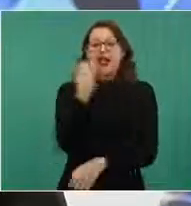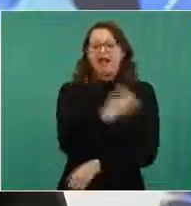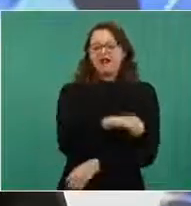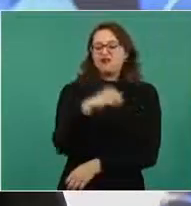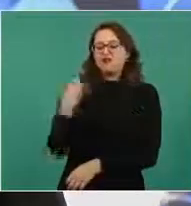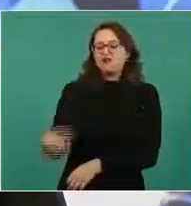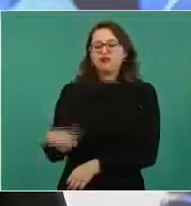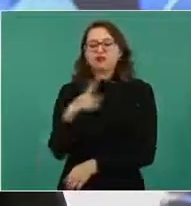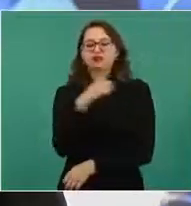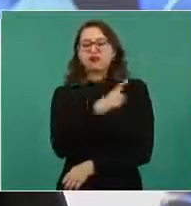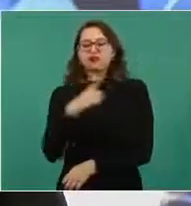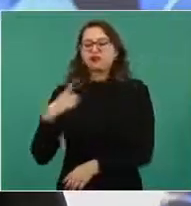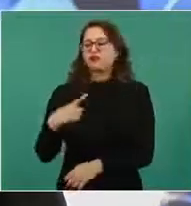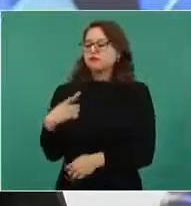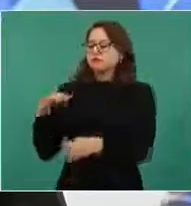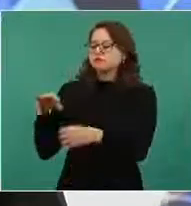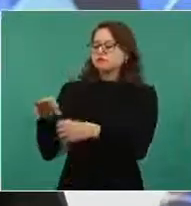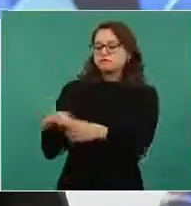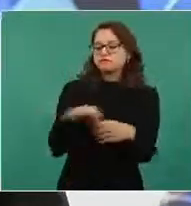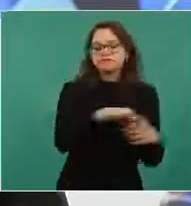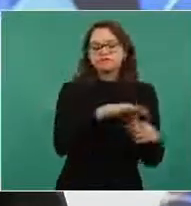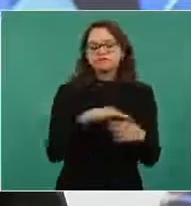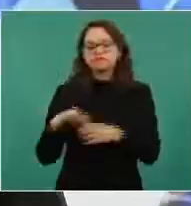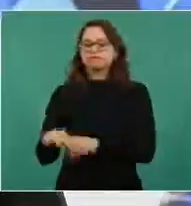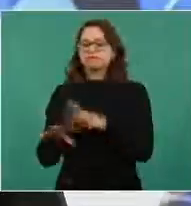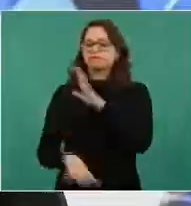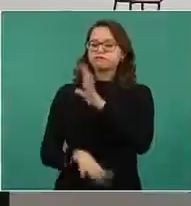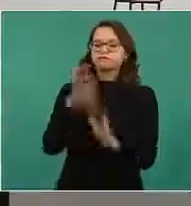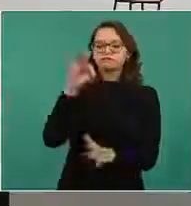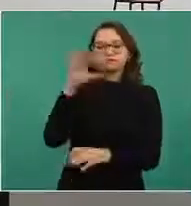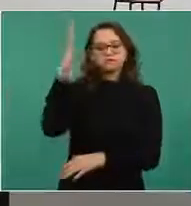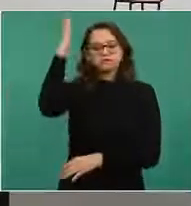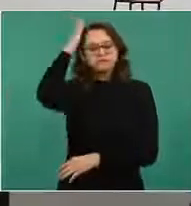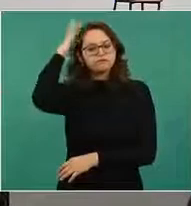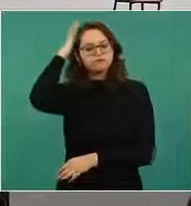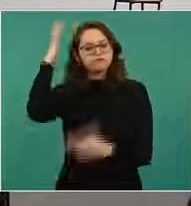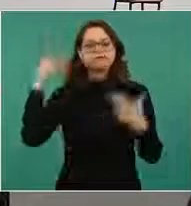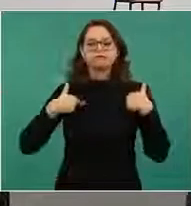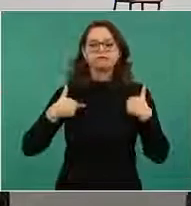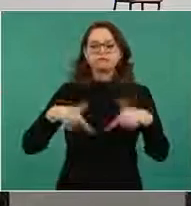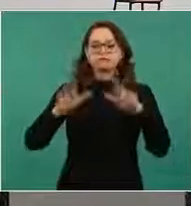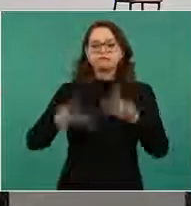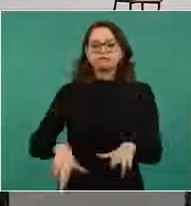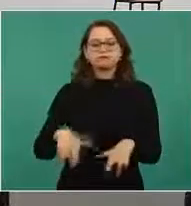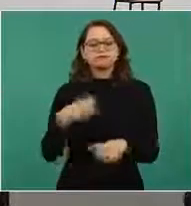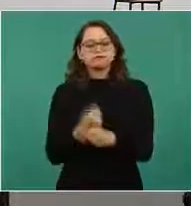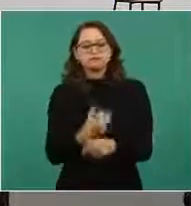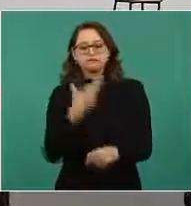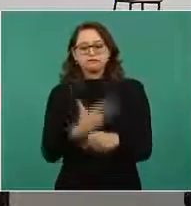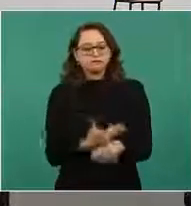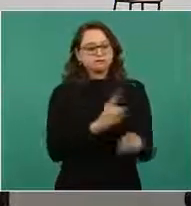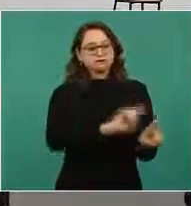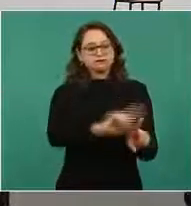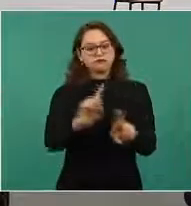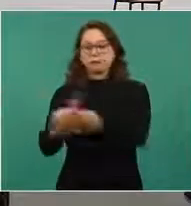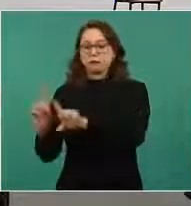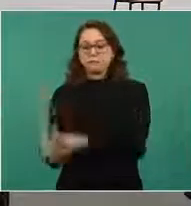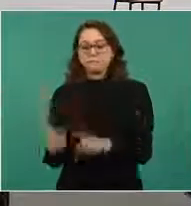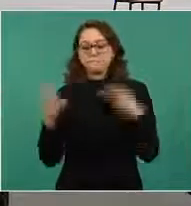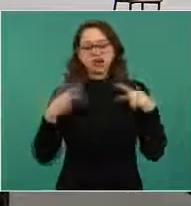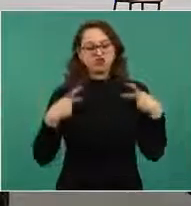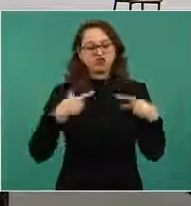directivas, a sus dirigentes y representantes sindicales a través del voto personal libre,